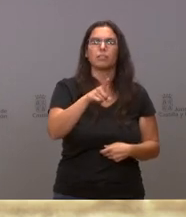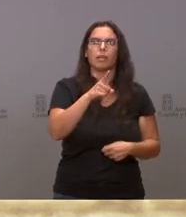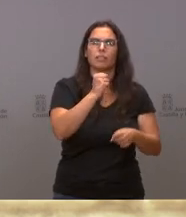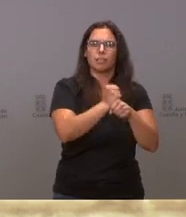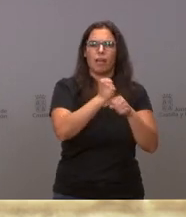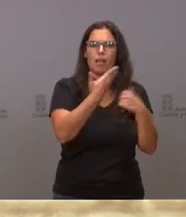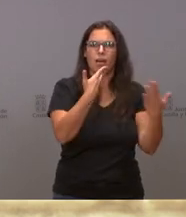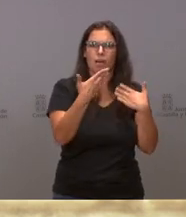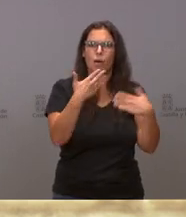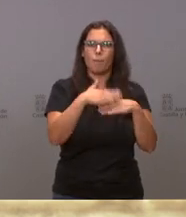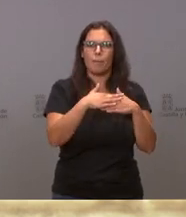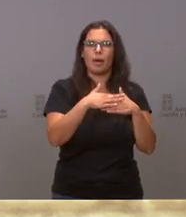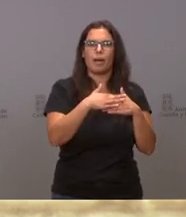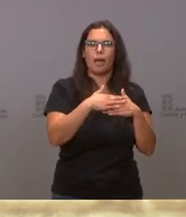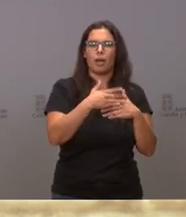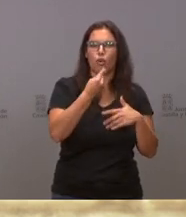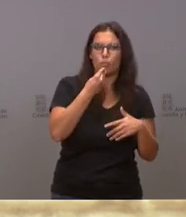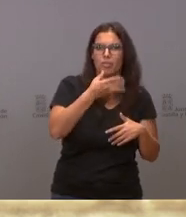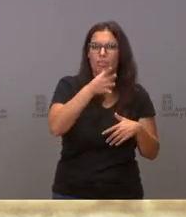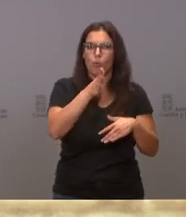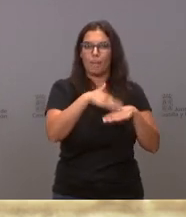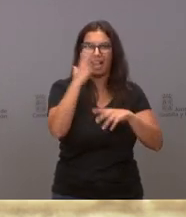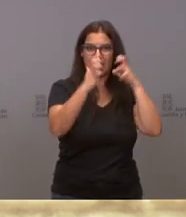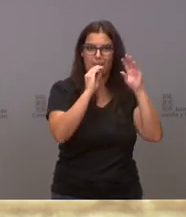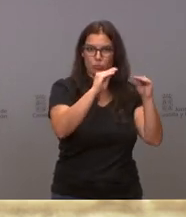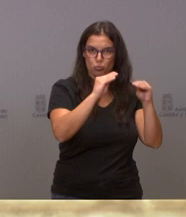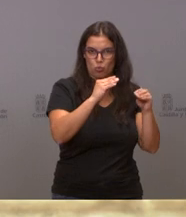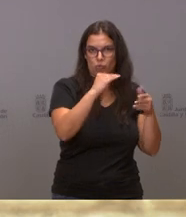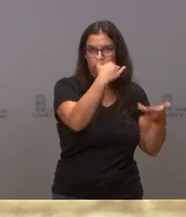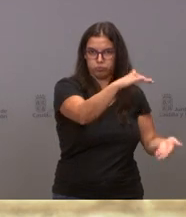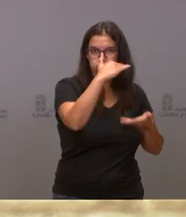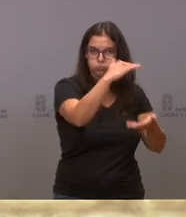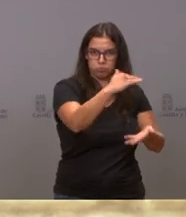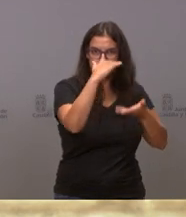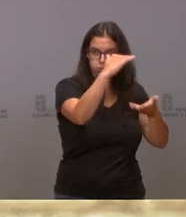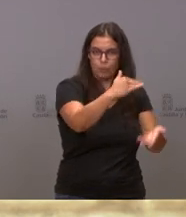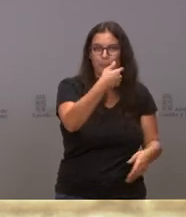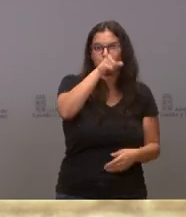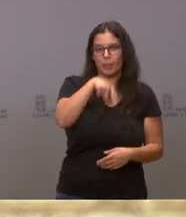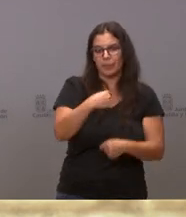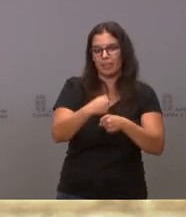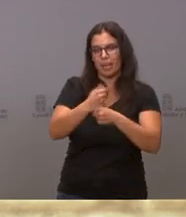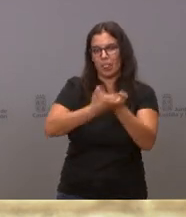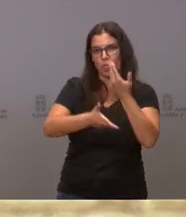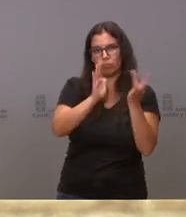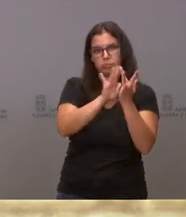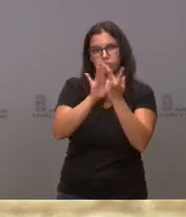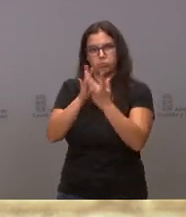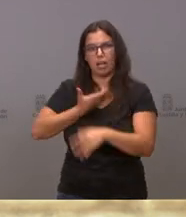alimentación y bebida. Y estamos trabajando también con los alcaldes para